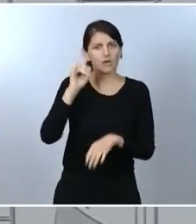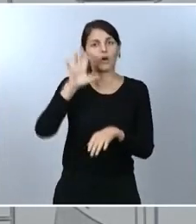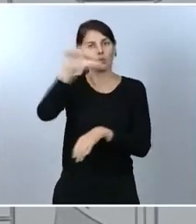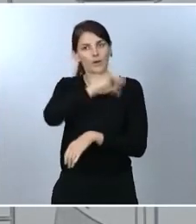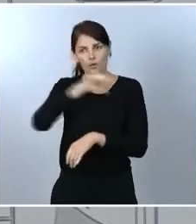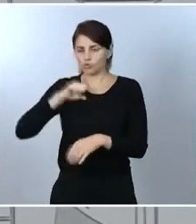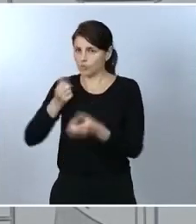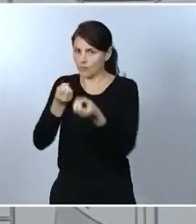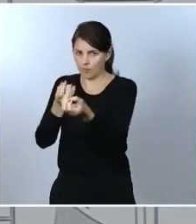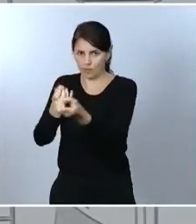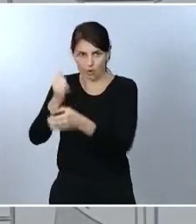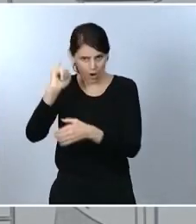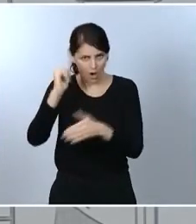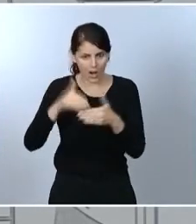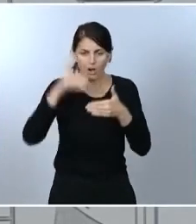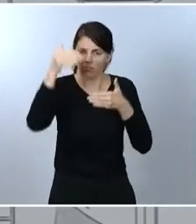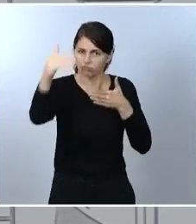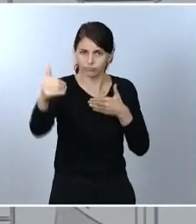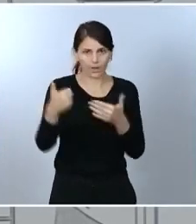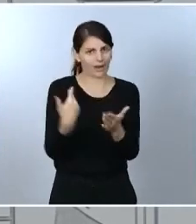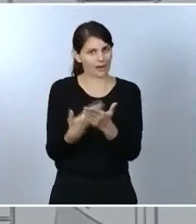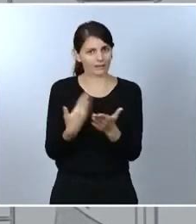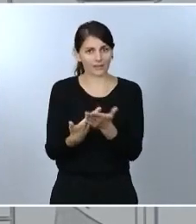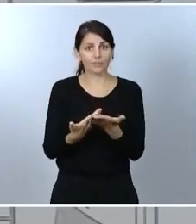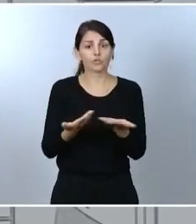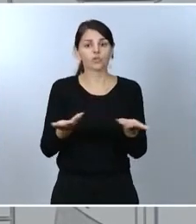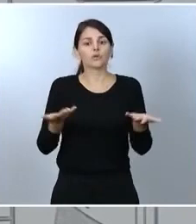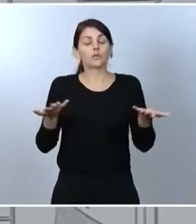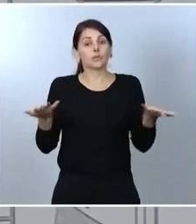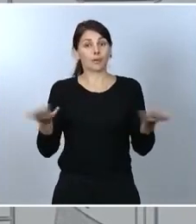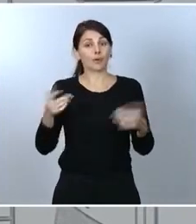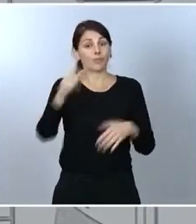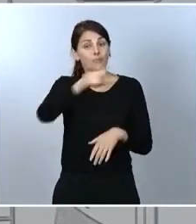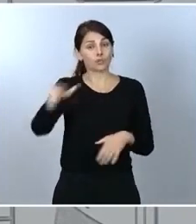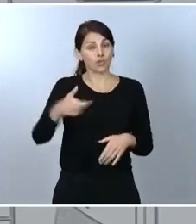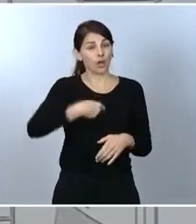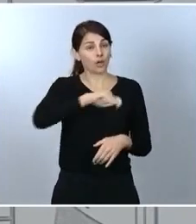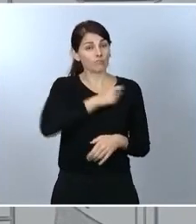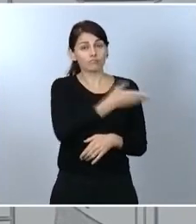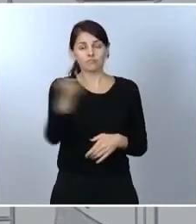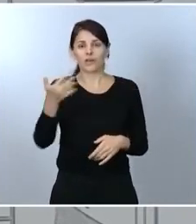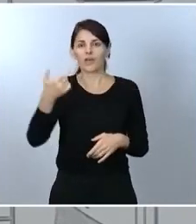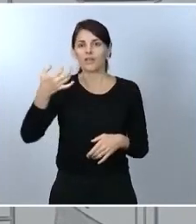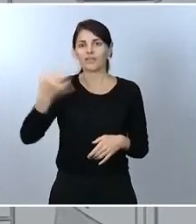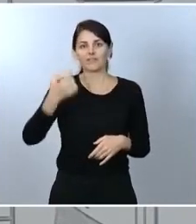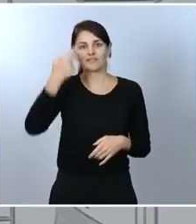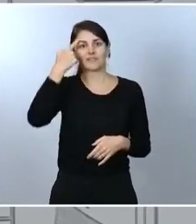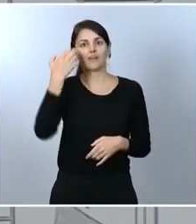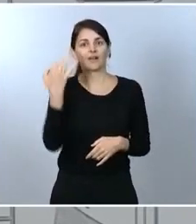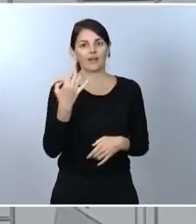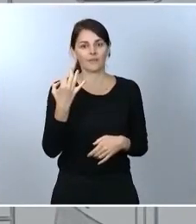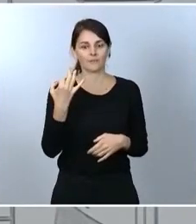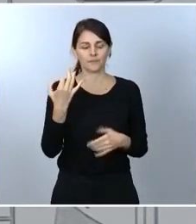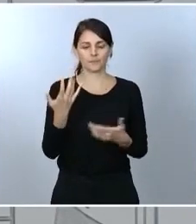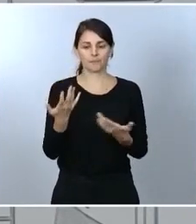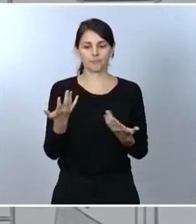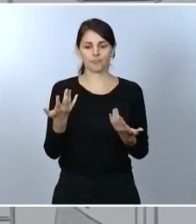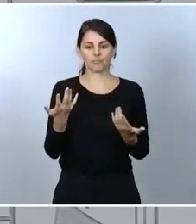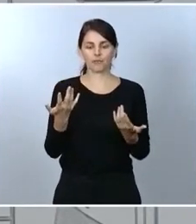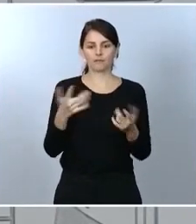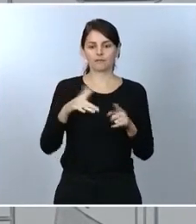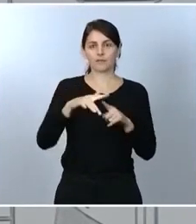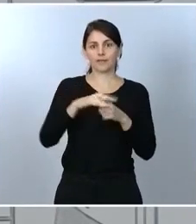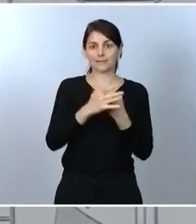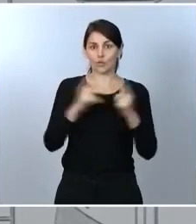derechos fundamentales. Y lo que tienen que saber todos los españoles es que esta decisión de prolongar durante seis meses